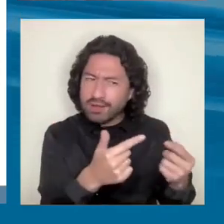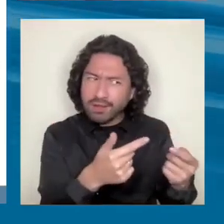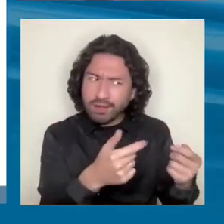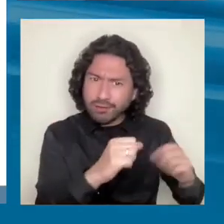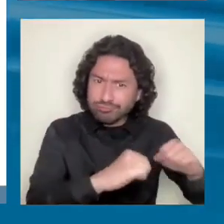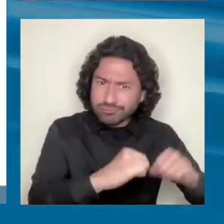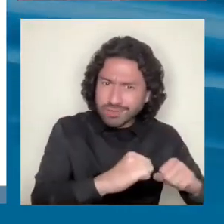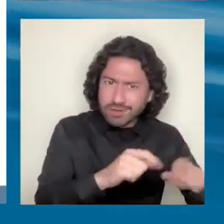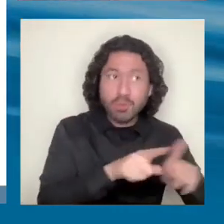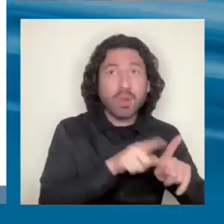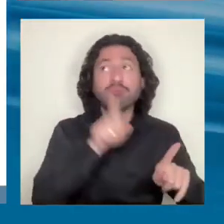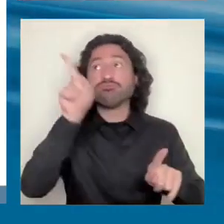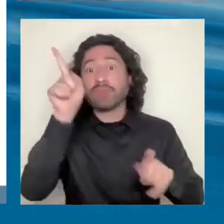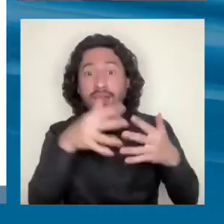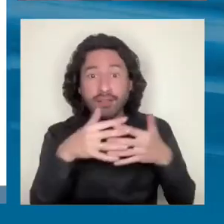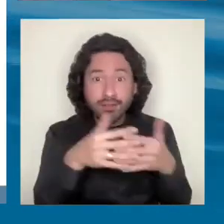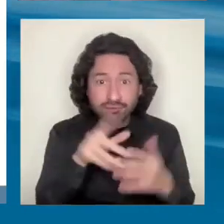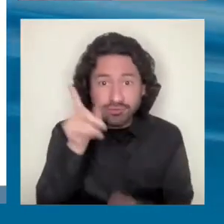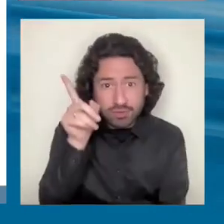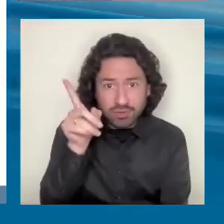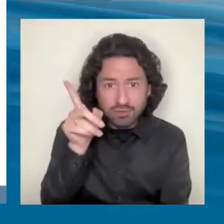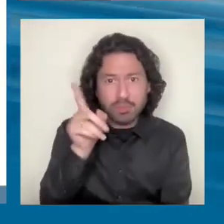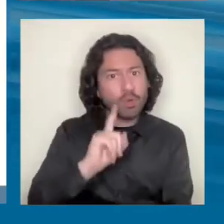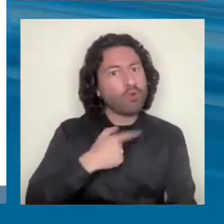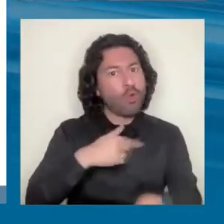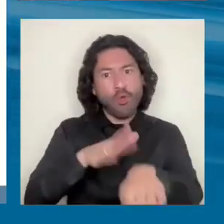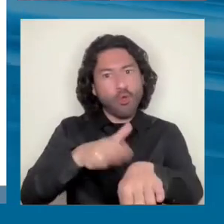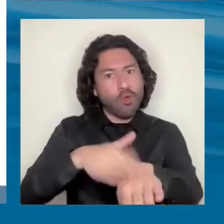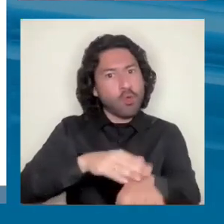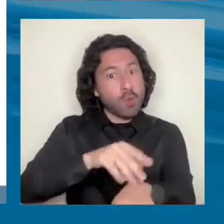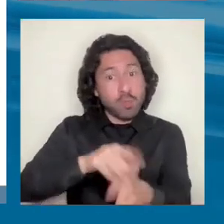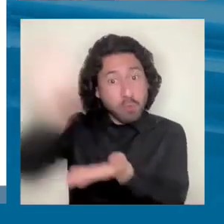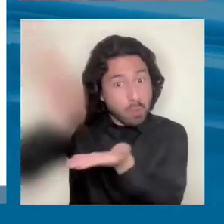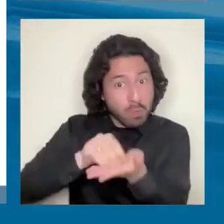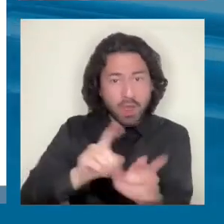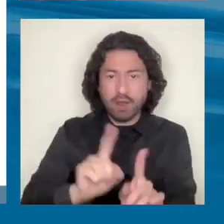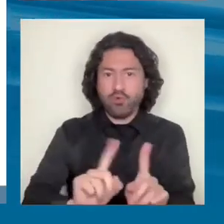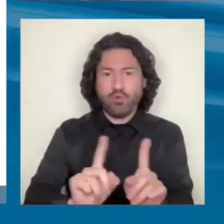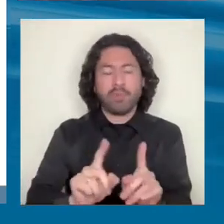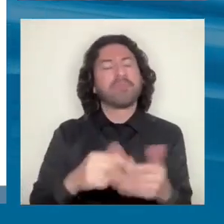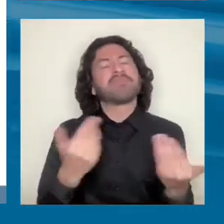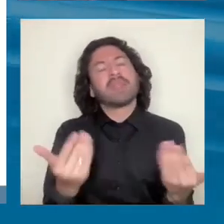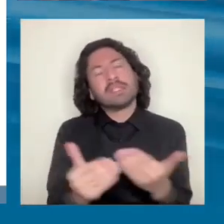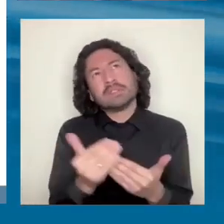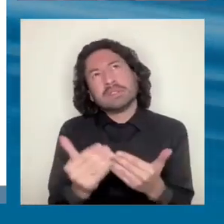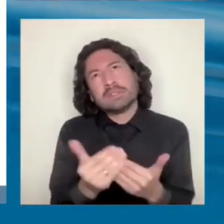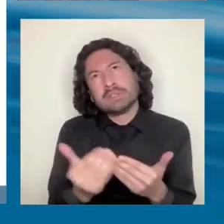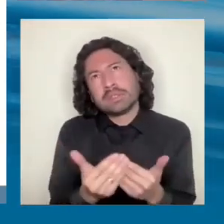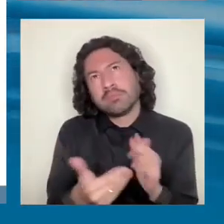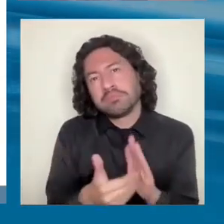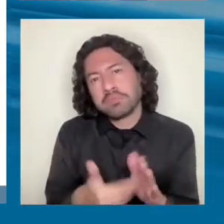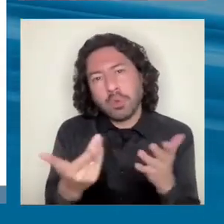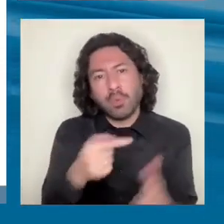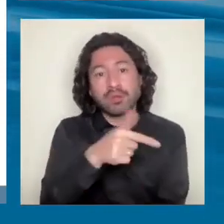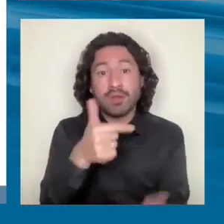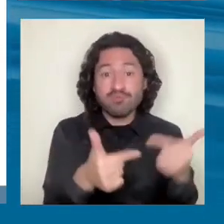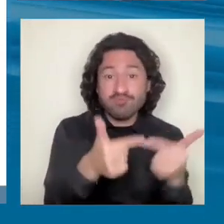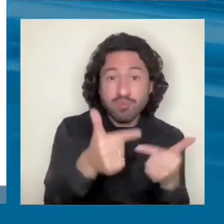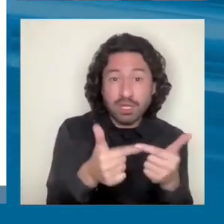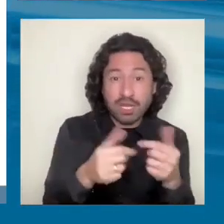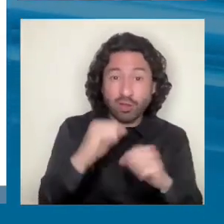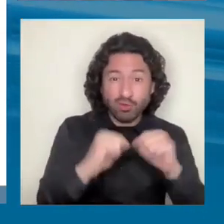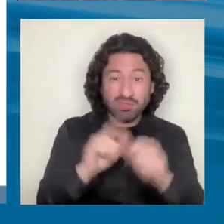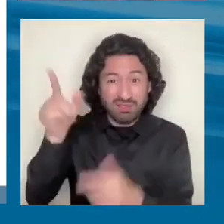haciendo Estados Unidos. No es eso lo que estamos recomendando. Para ponerlo de manera muy simple, ese tipo de política industrial que está haciendo Estados